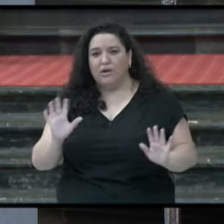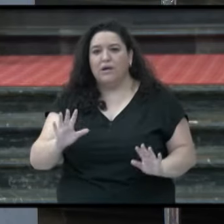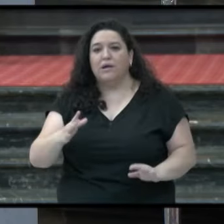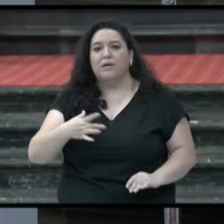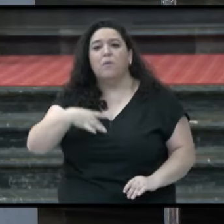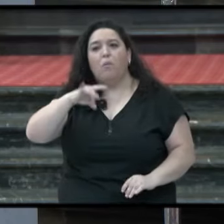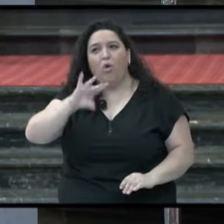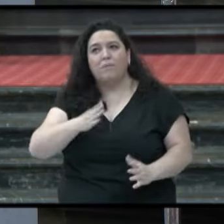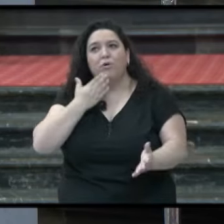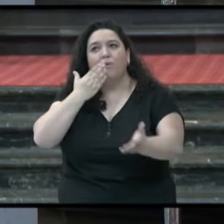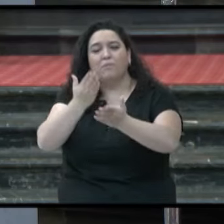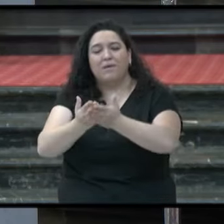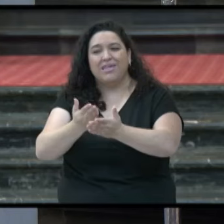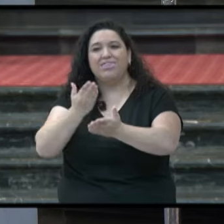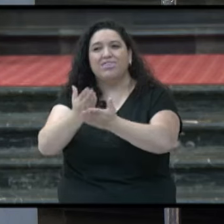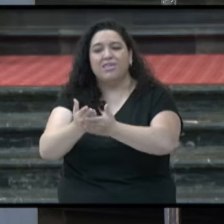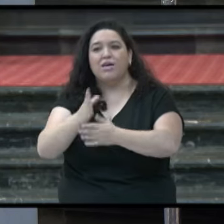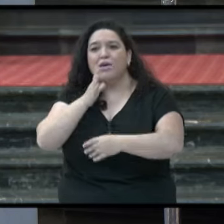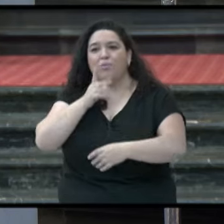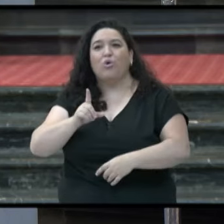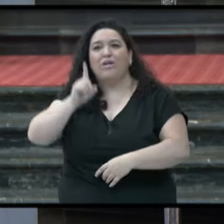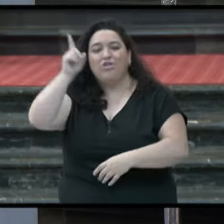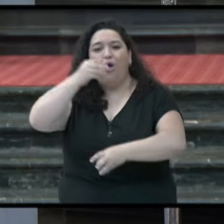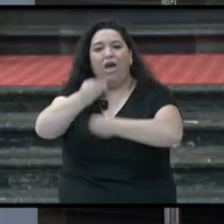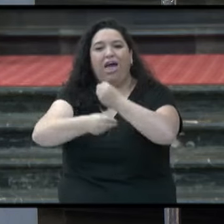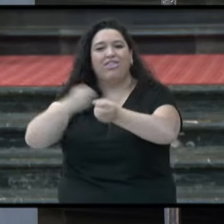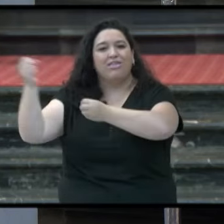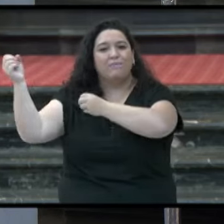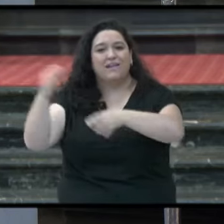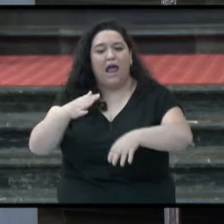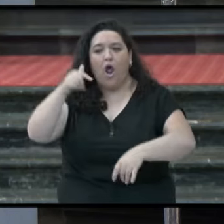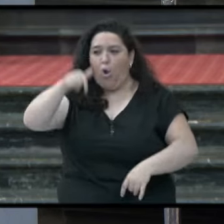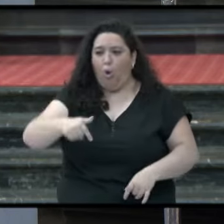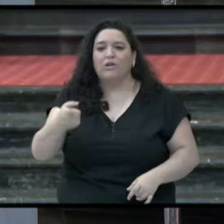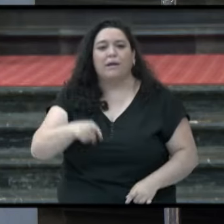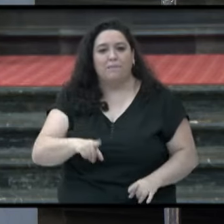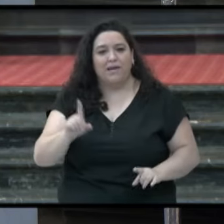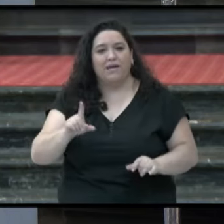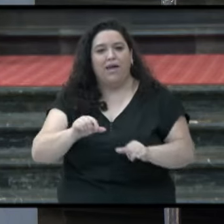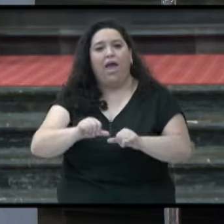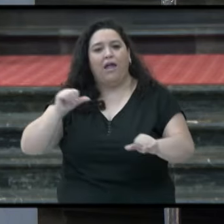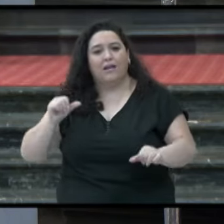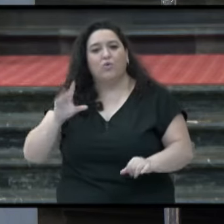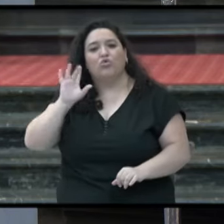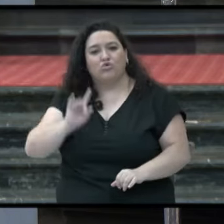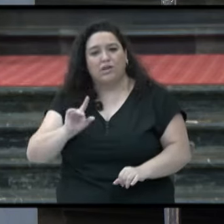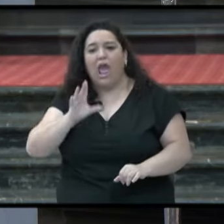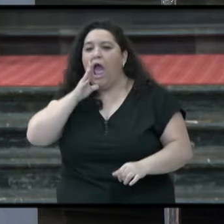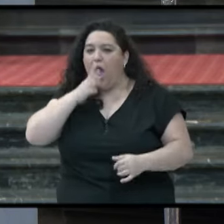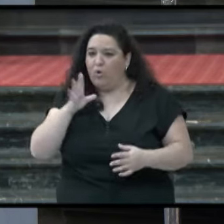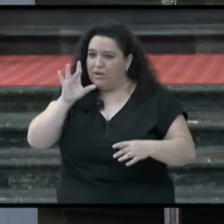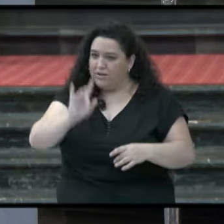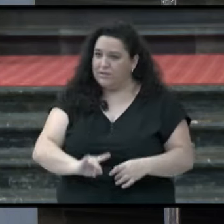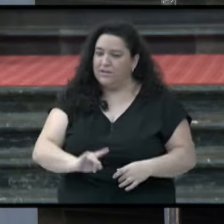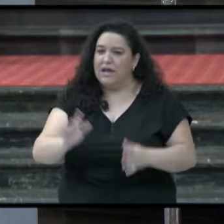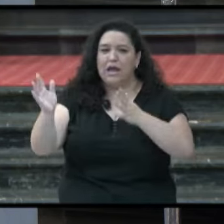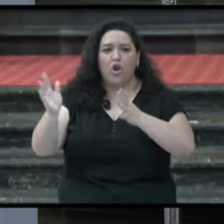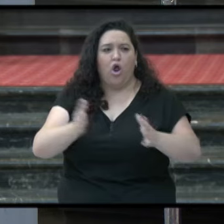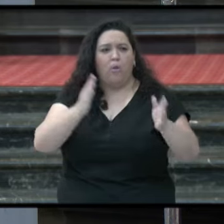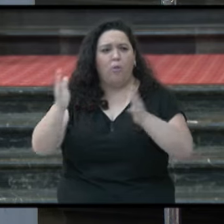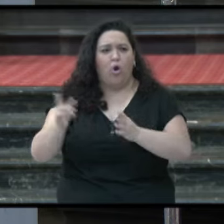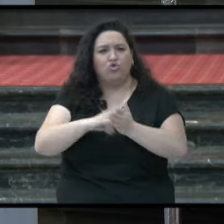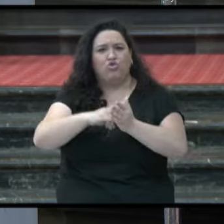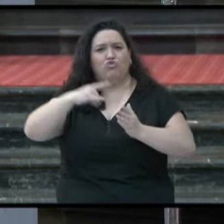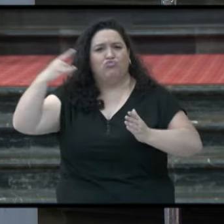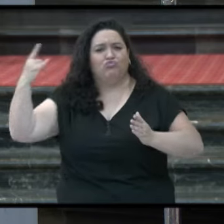pedirlos porque Dios hace milagros. También hoy, en nuestra época súper tecnificada y súper